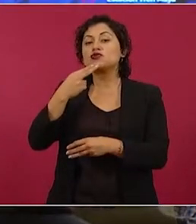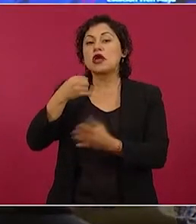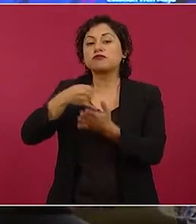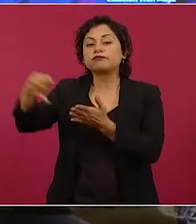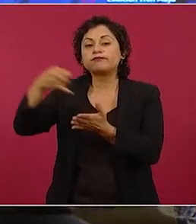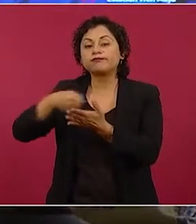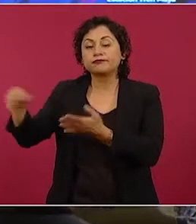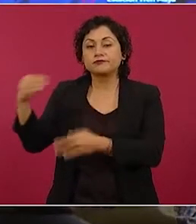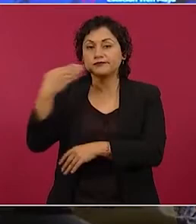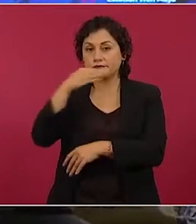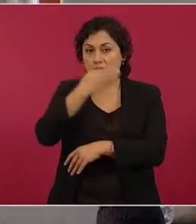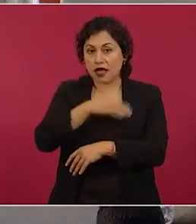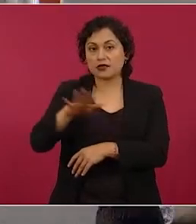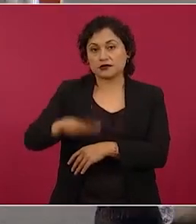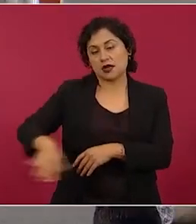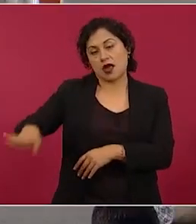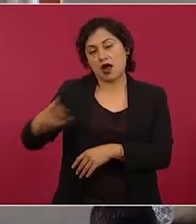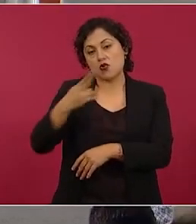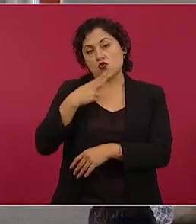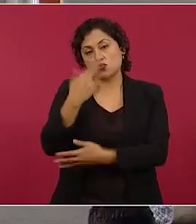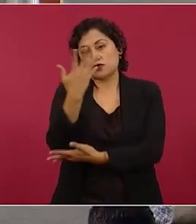se utilizan los acahuales,